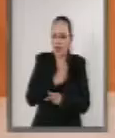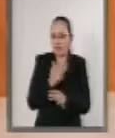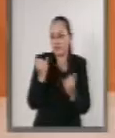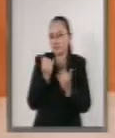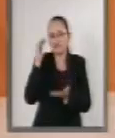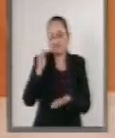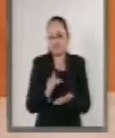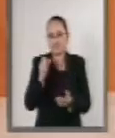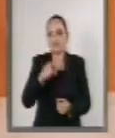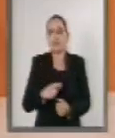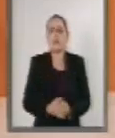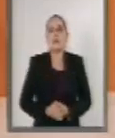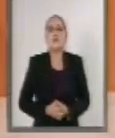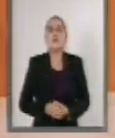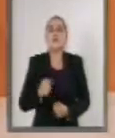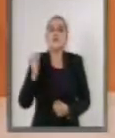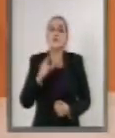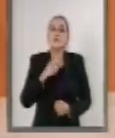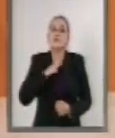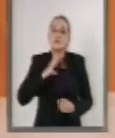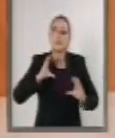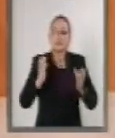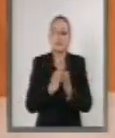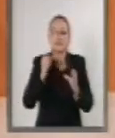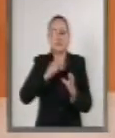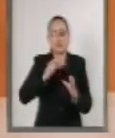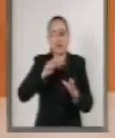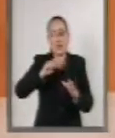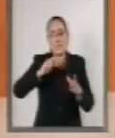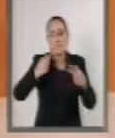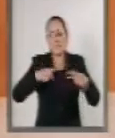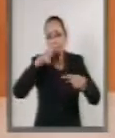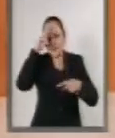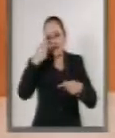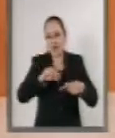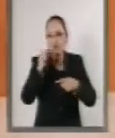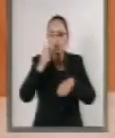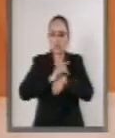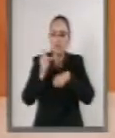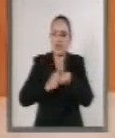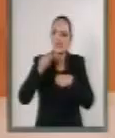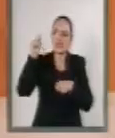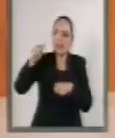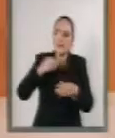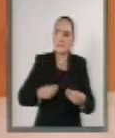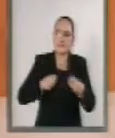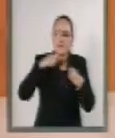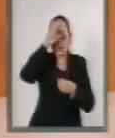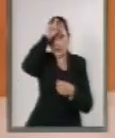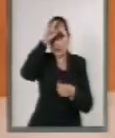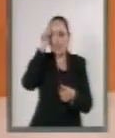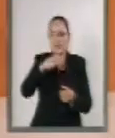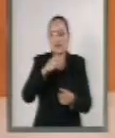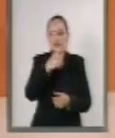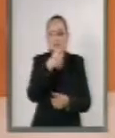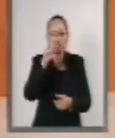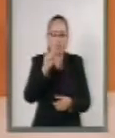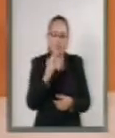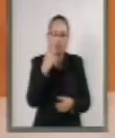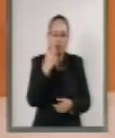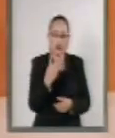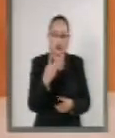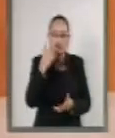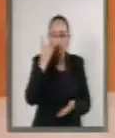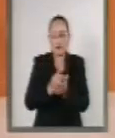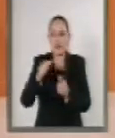Según cifras del Instituto de los Mexicanos en el Exterior, el número de mexicanos residentes en Egipto son 172 y solo